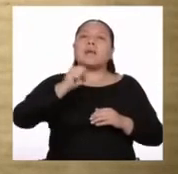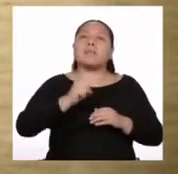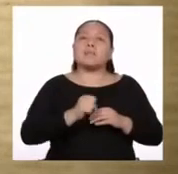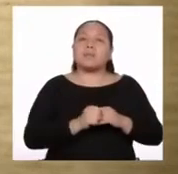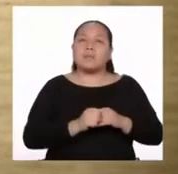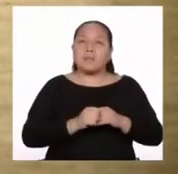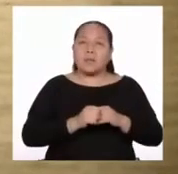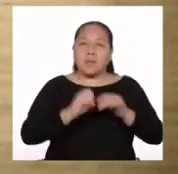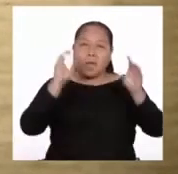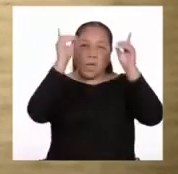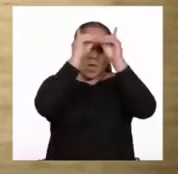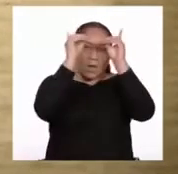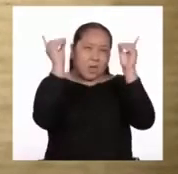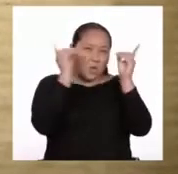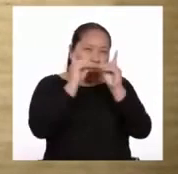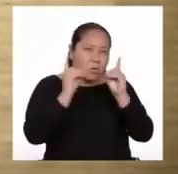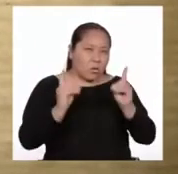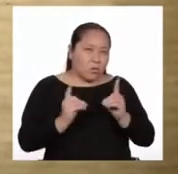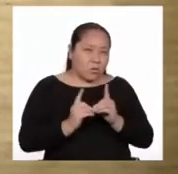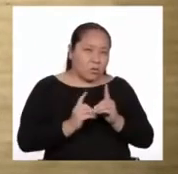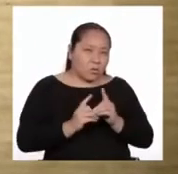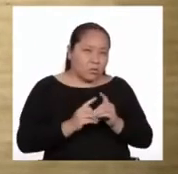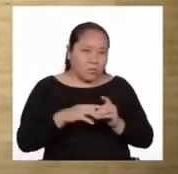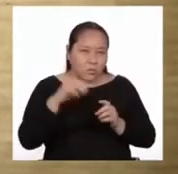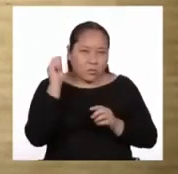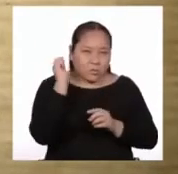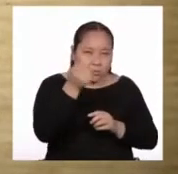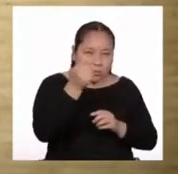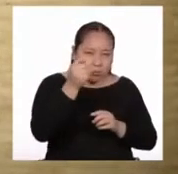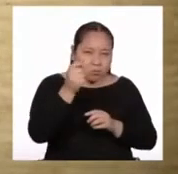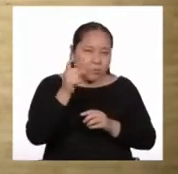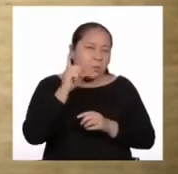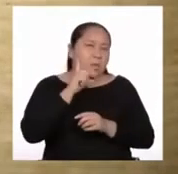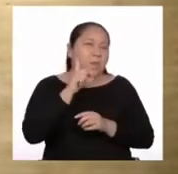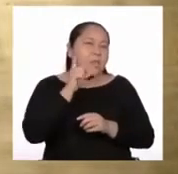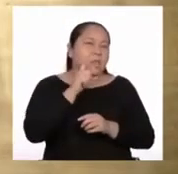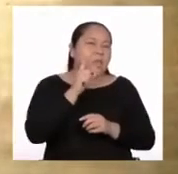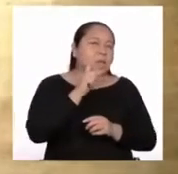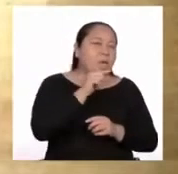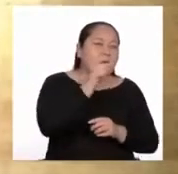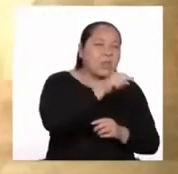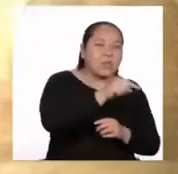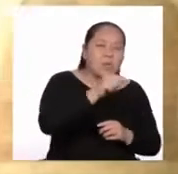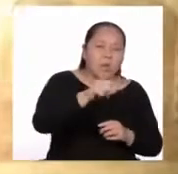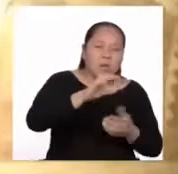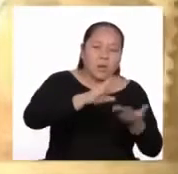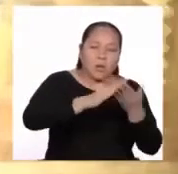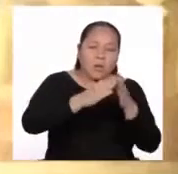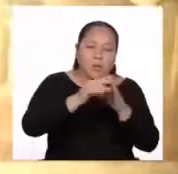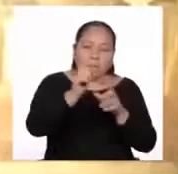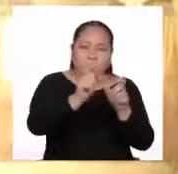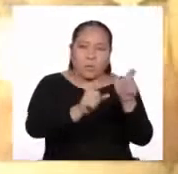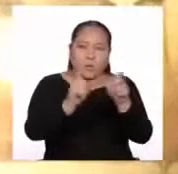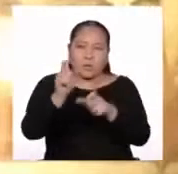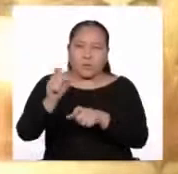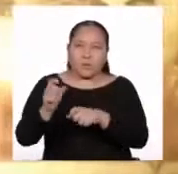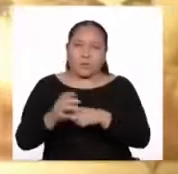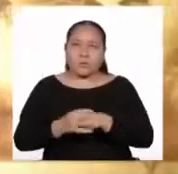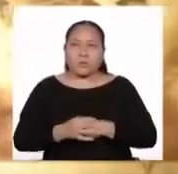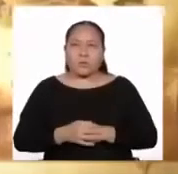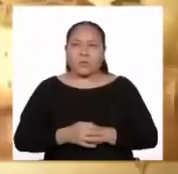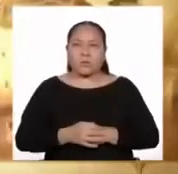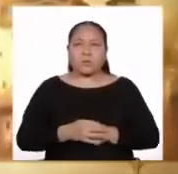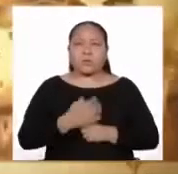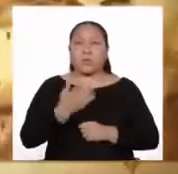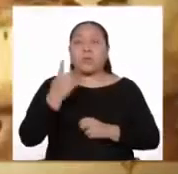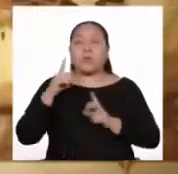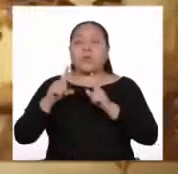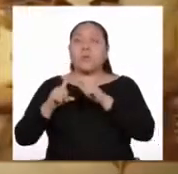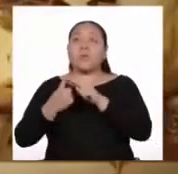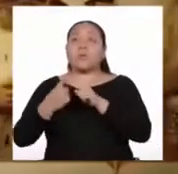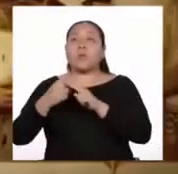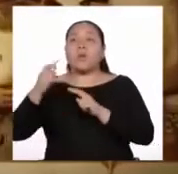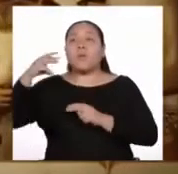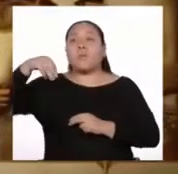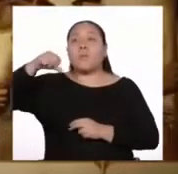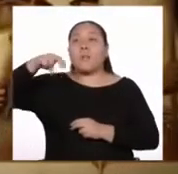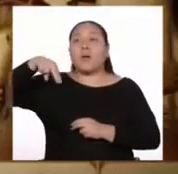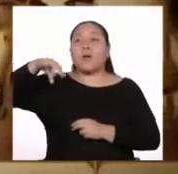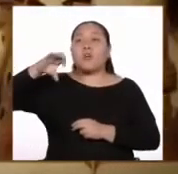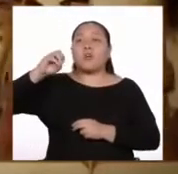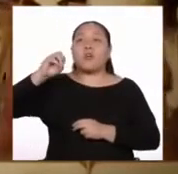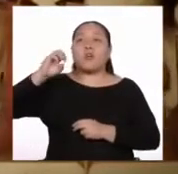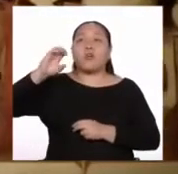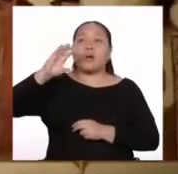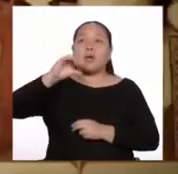hechicerías y los encantamientos, engañando así a los pobrecinos. Desde Manco Capac, los ingas